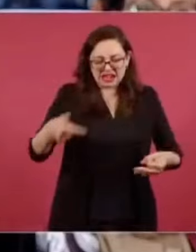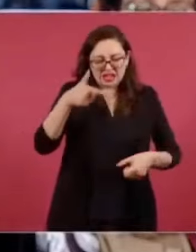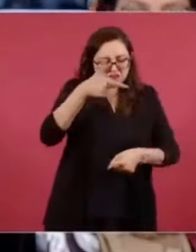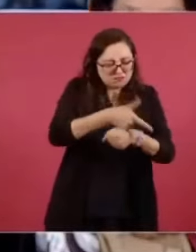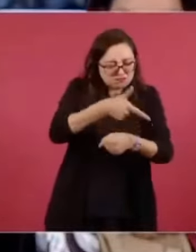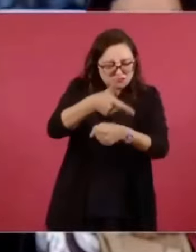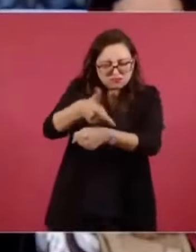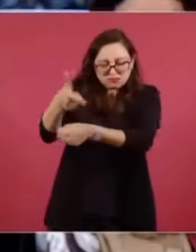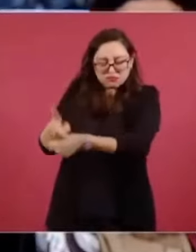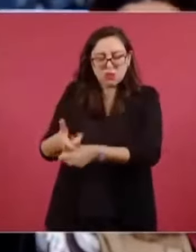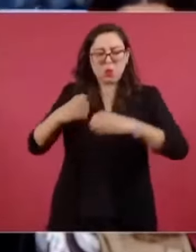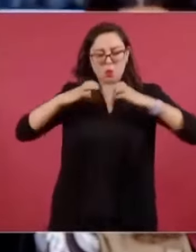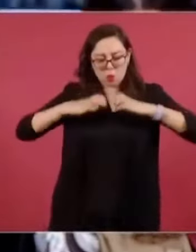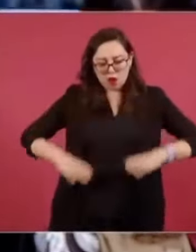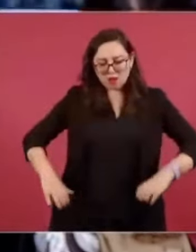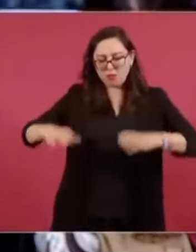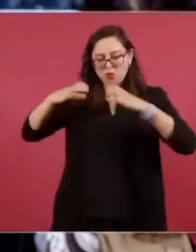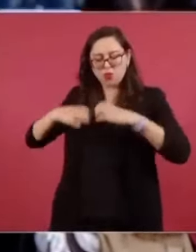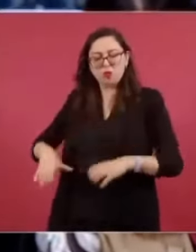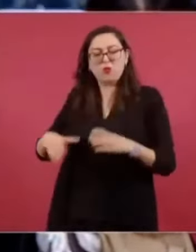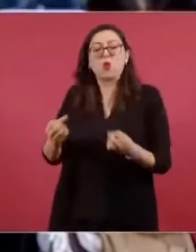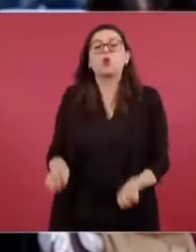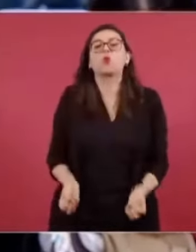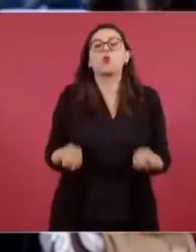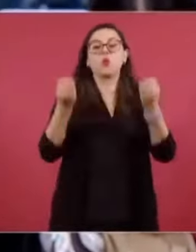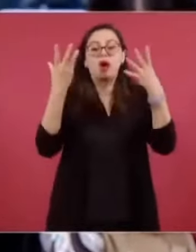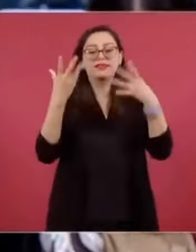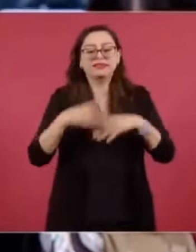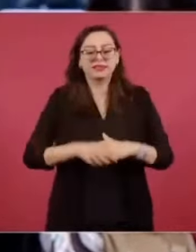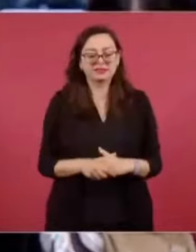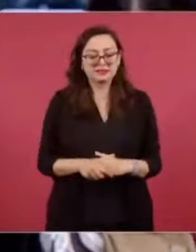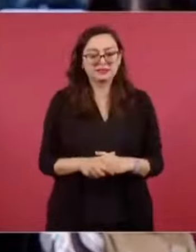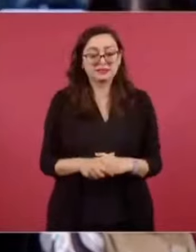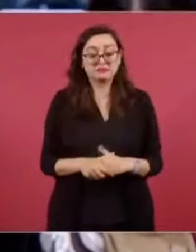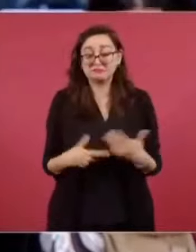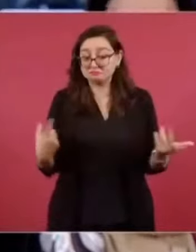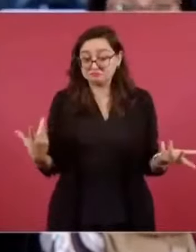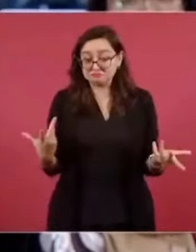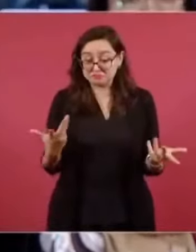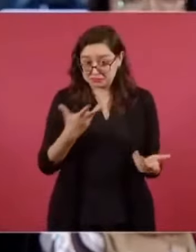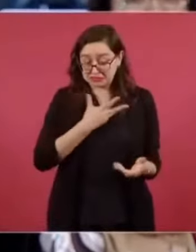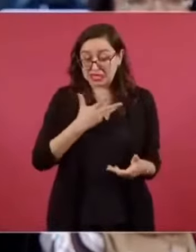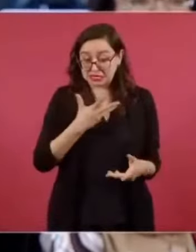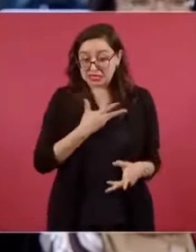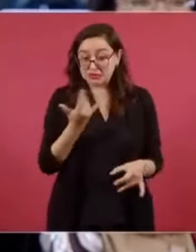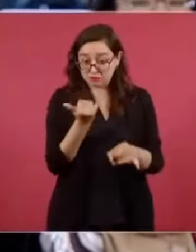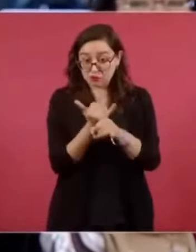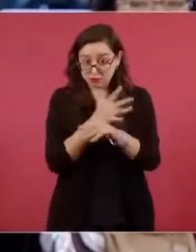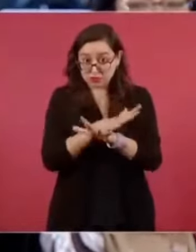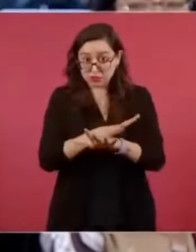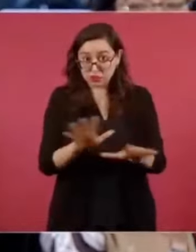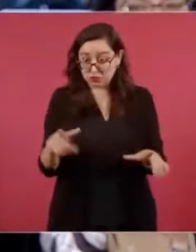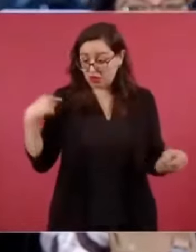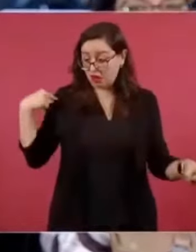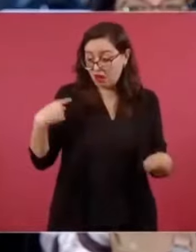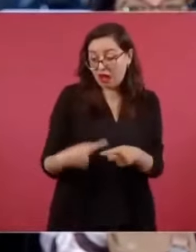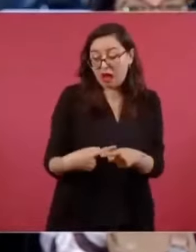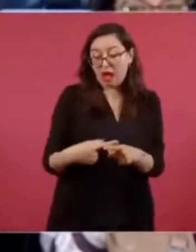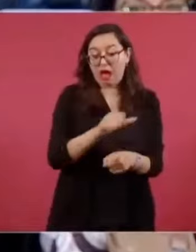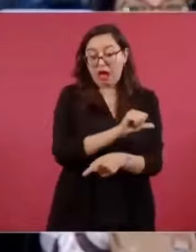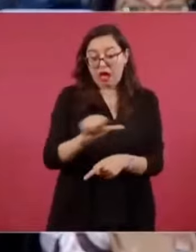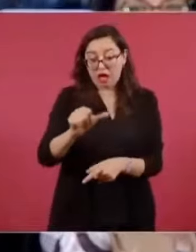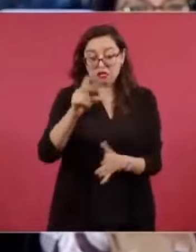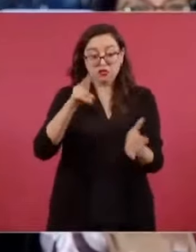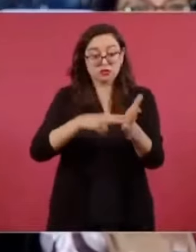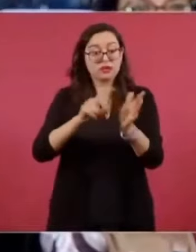del 2023. ¿Habrá algo que se tenga hasta el momento de cifras actualizadas, tanto de las fosas